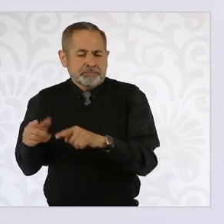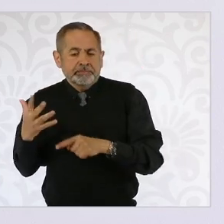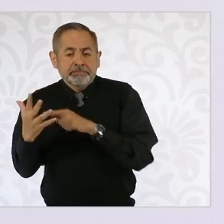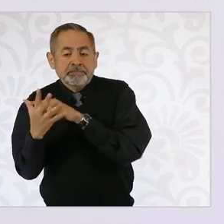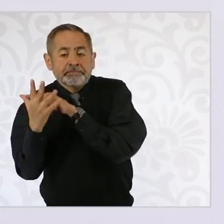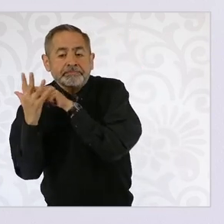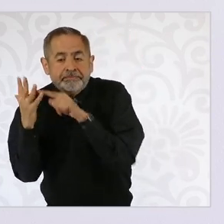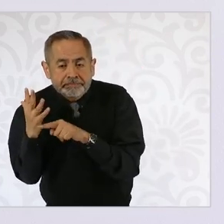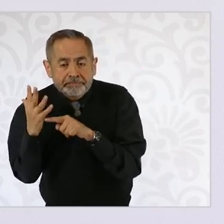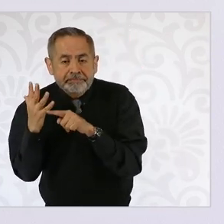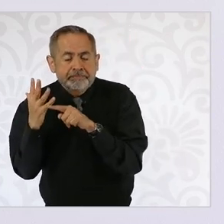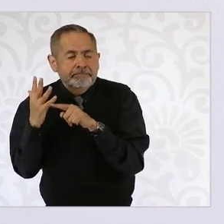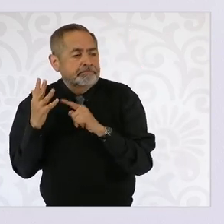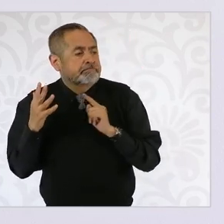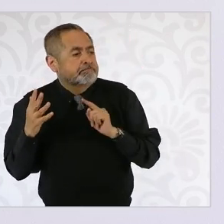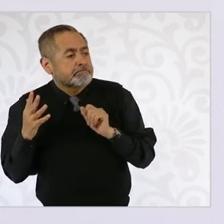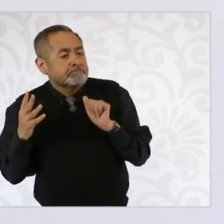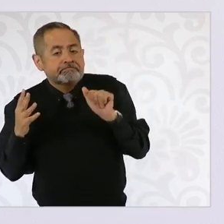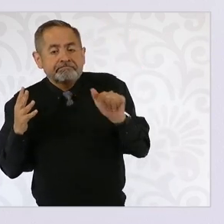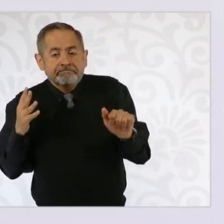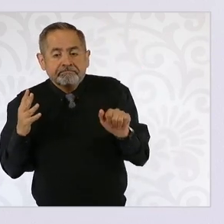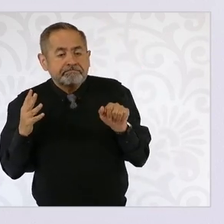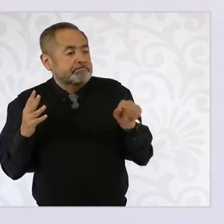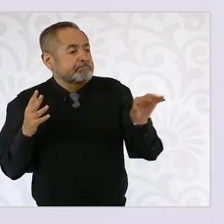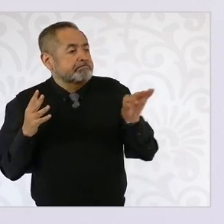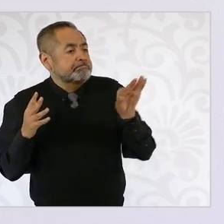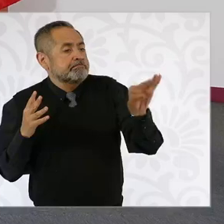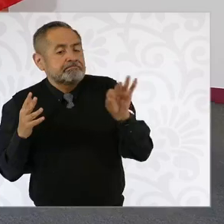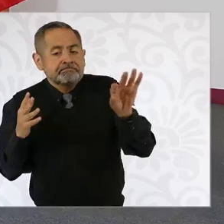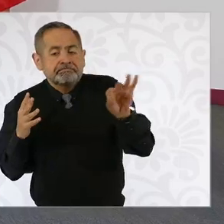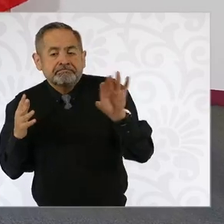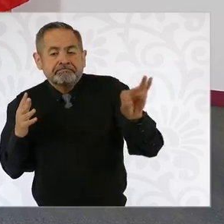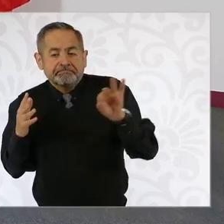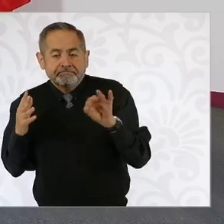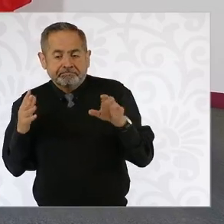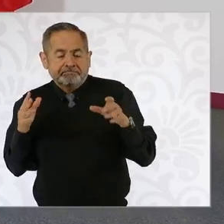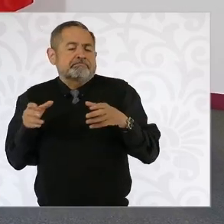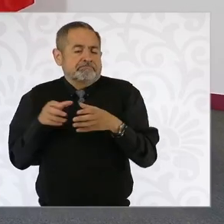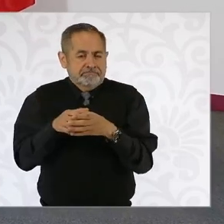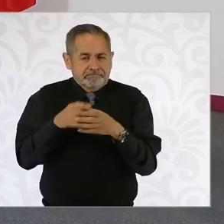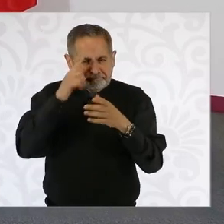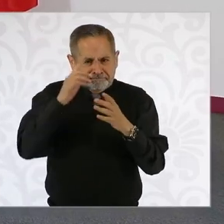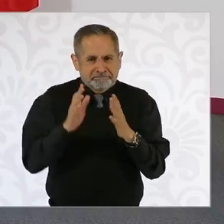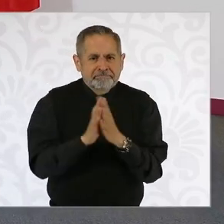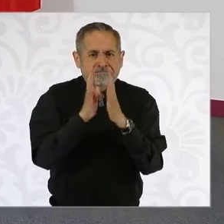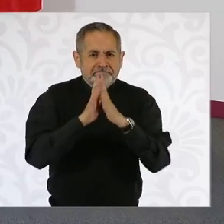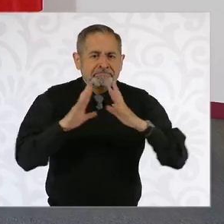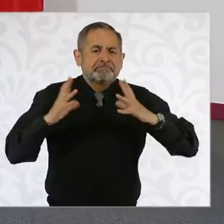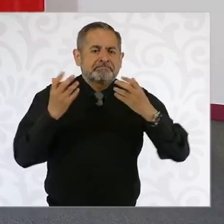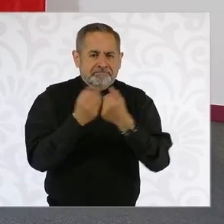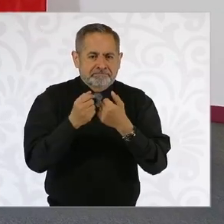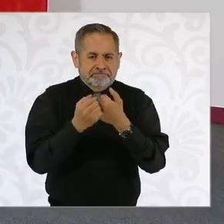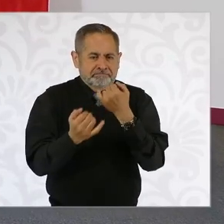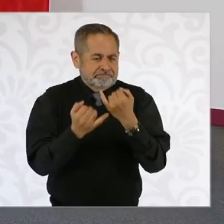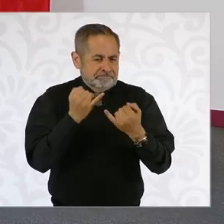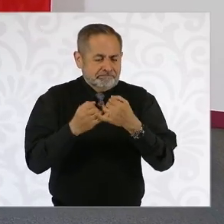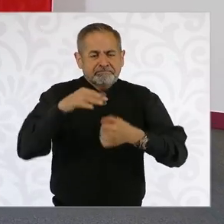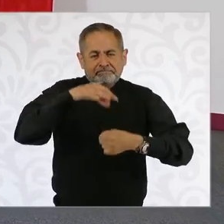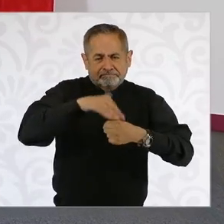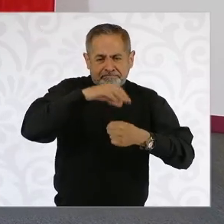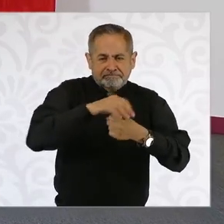seleccionar a las personas que van a participar en la elección de